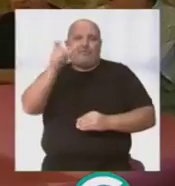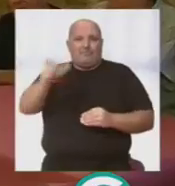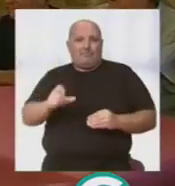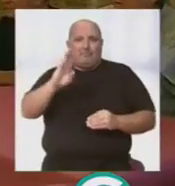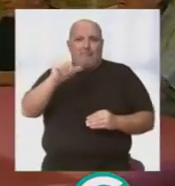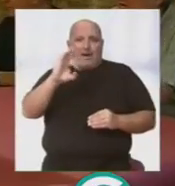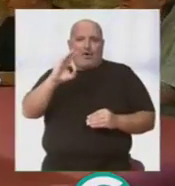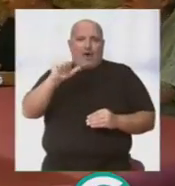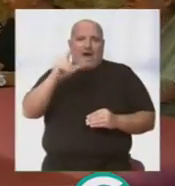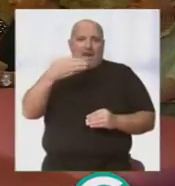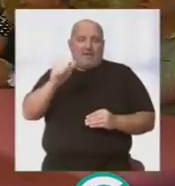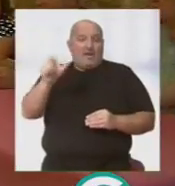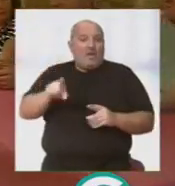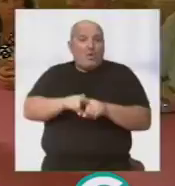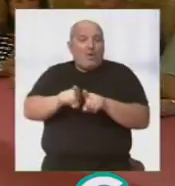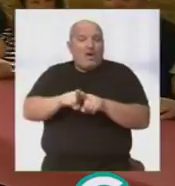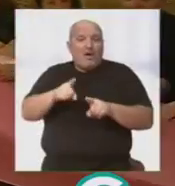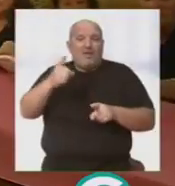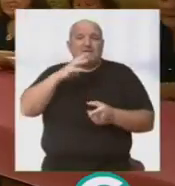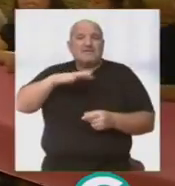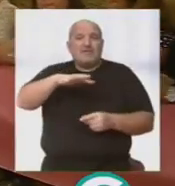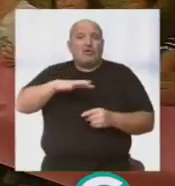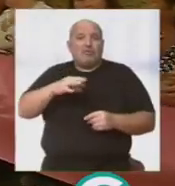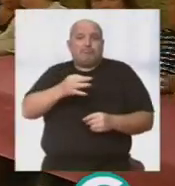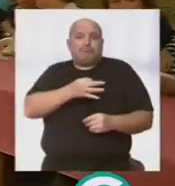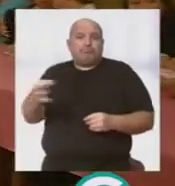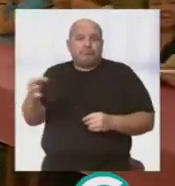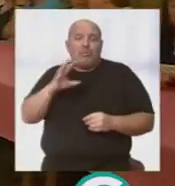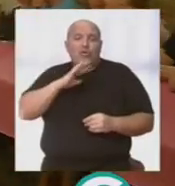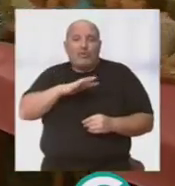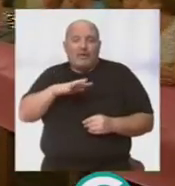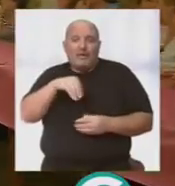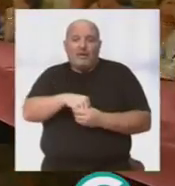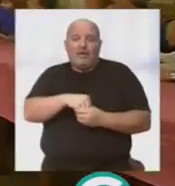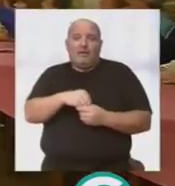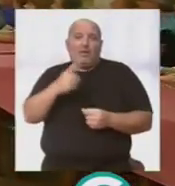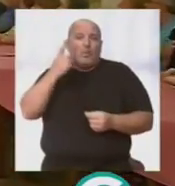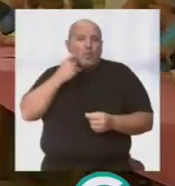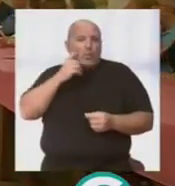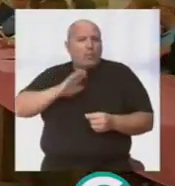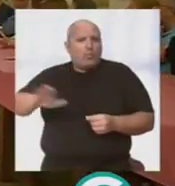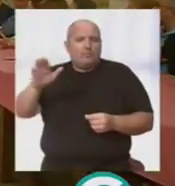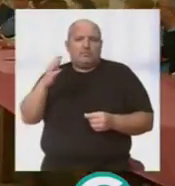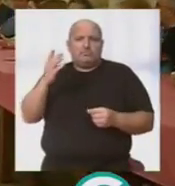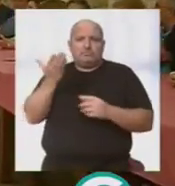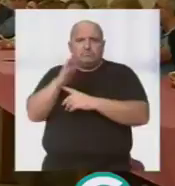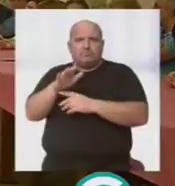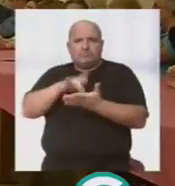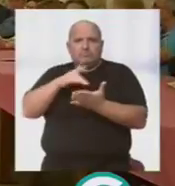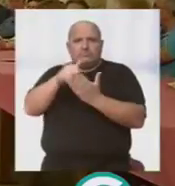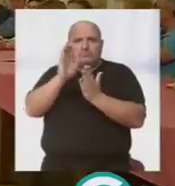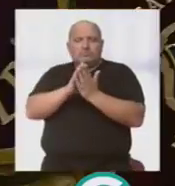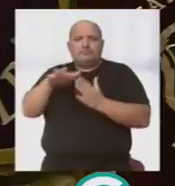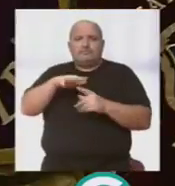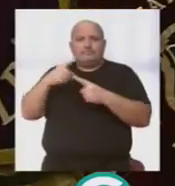Y consideramos que el sitio idóneo para hacerlo, hemos tenido por costumbre siempre que la presentación del cartel se